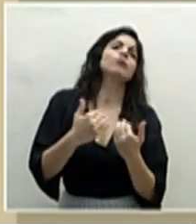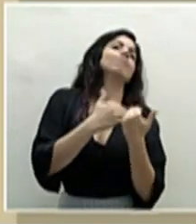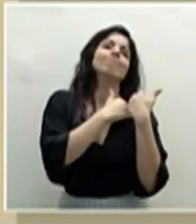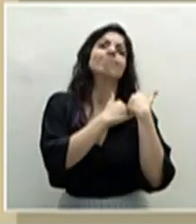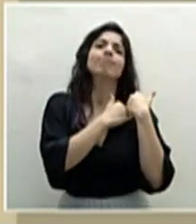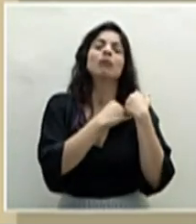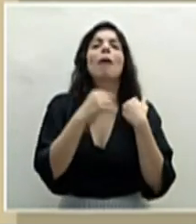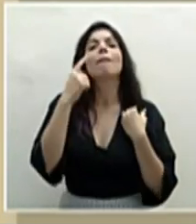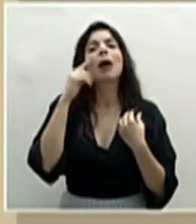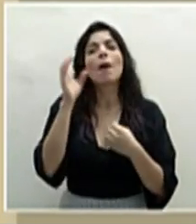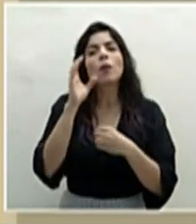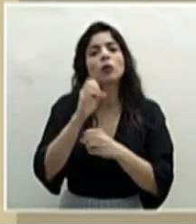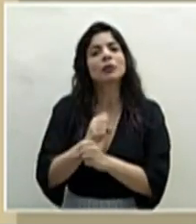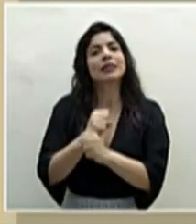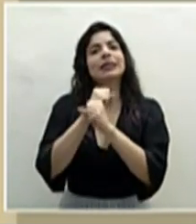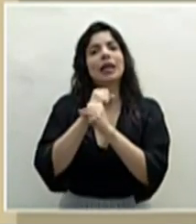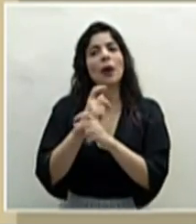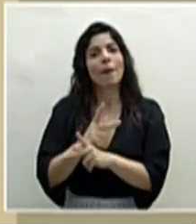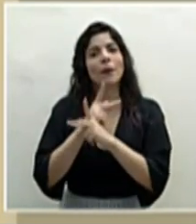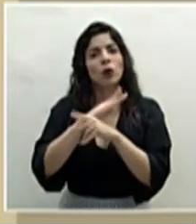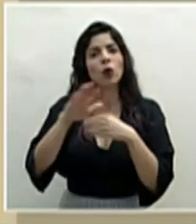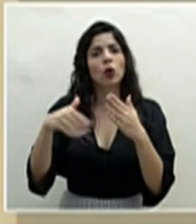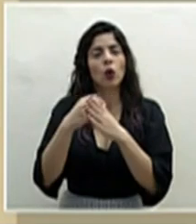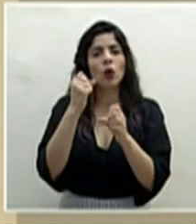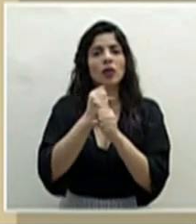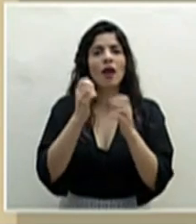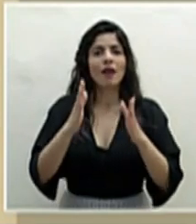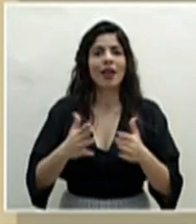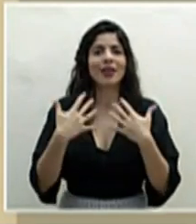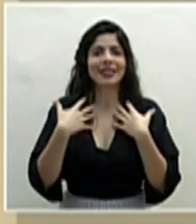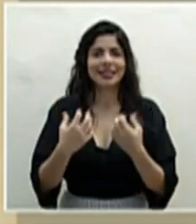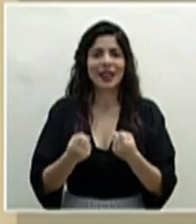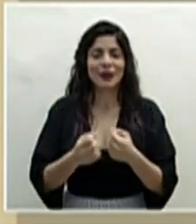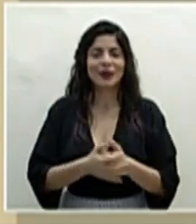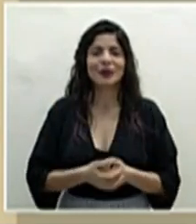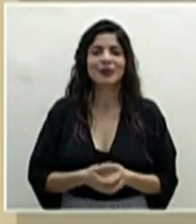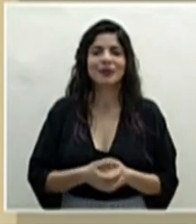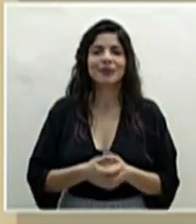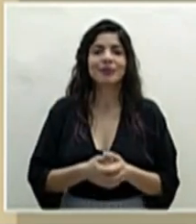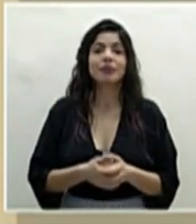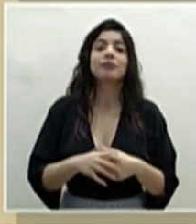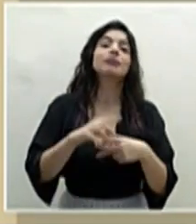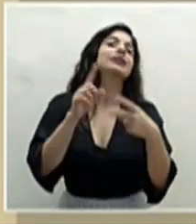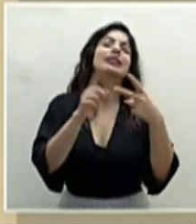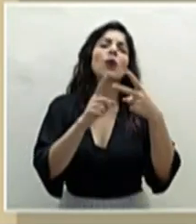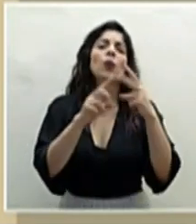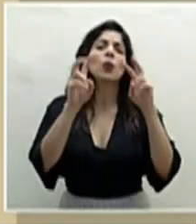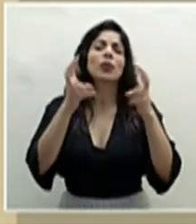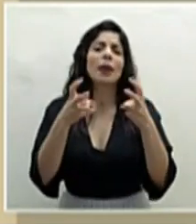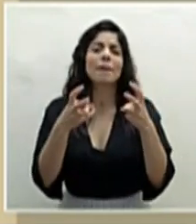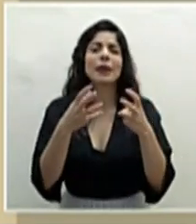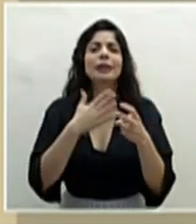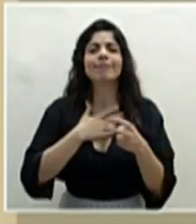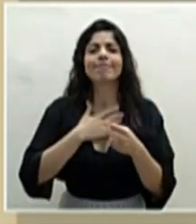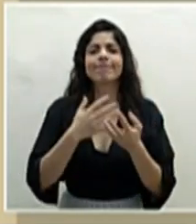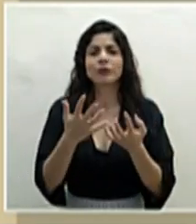asegurar esa protección de los trabajadores de la salud. Segundo punto, quisiera